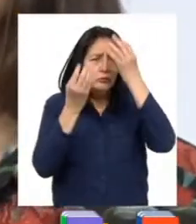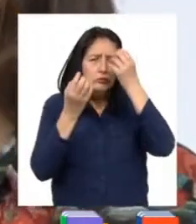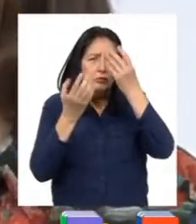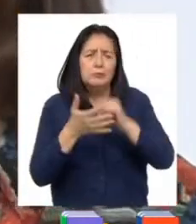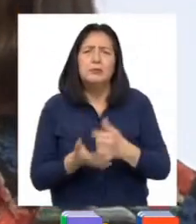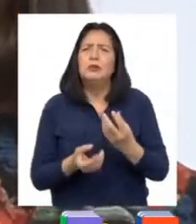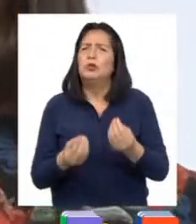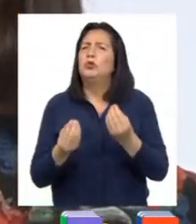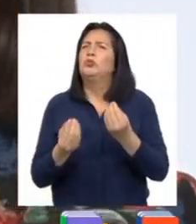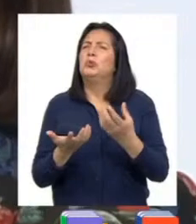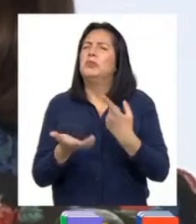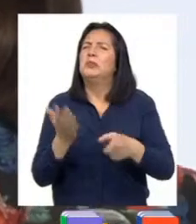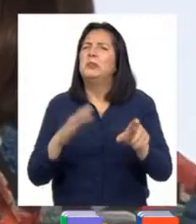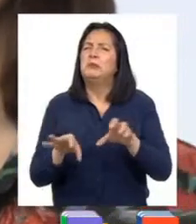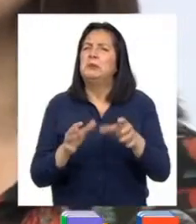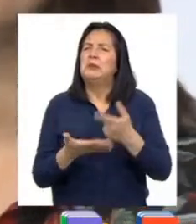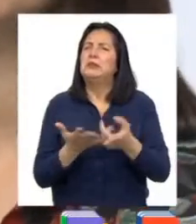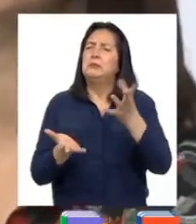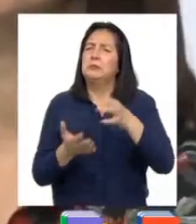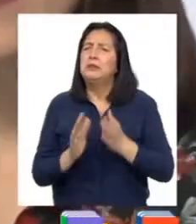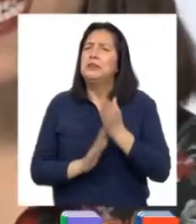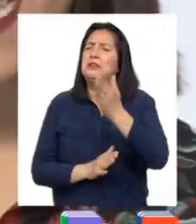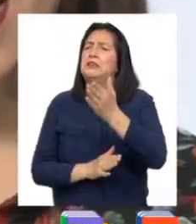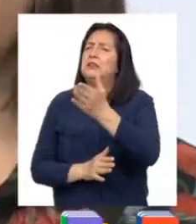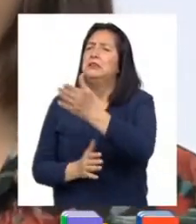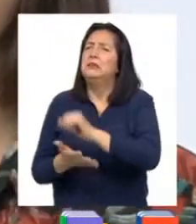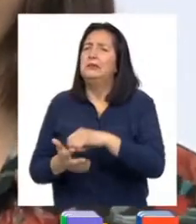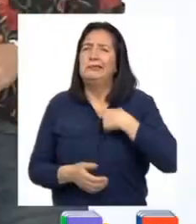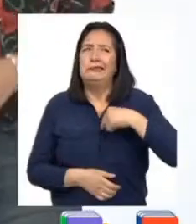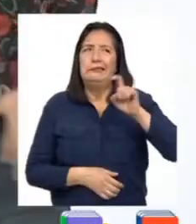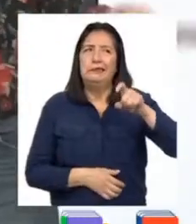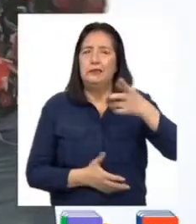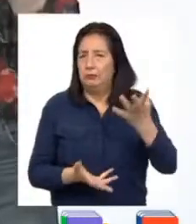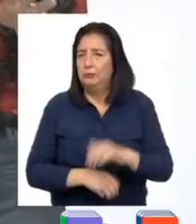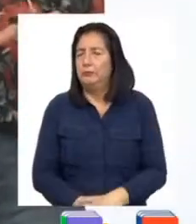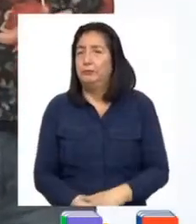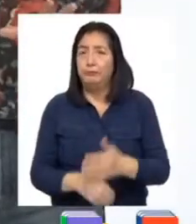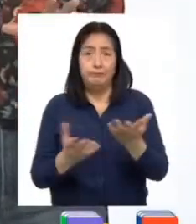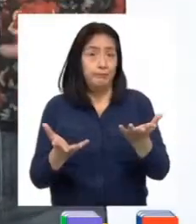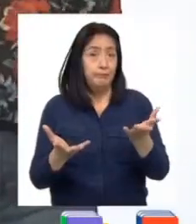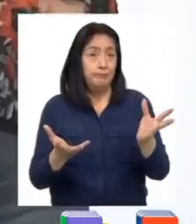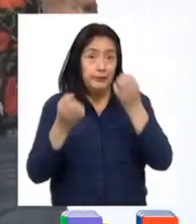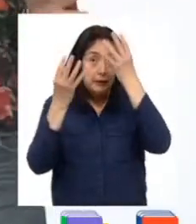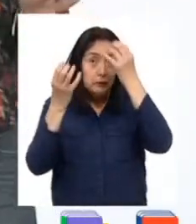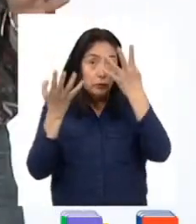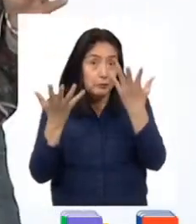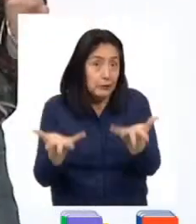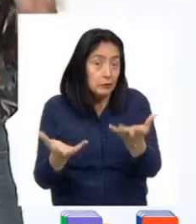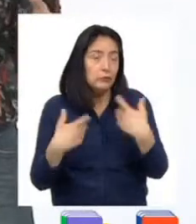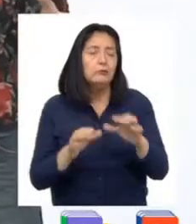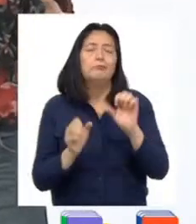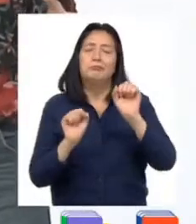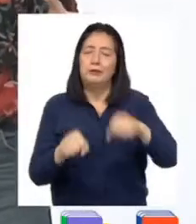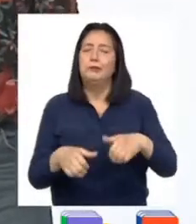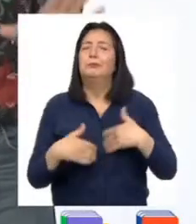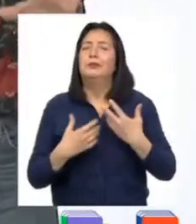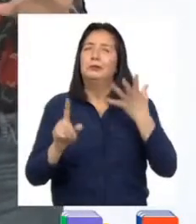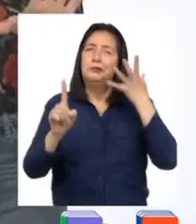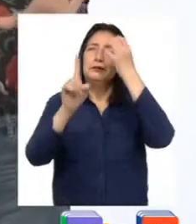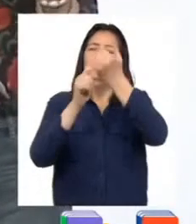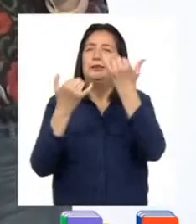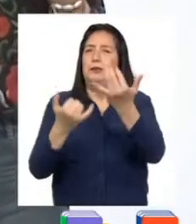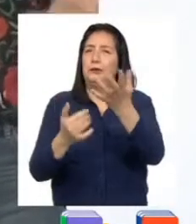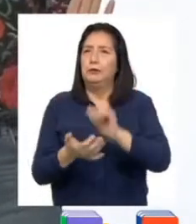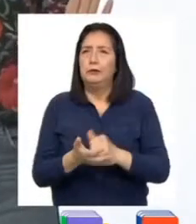los procedimientos que debemos seguir para acudir a ellas cuando lo necesitemos. Con toda esta información, lograremos nuestro reto del día,